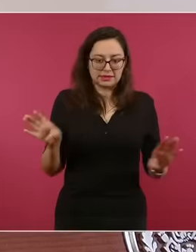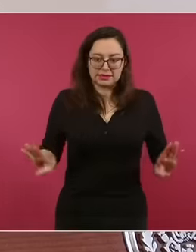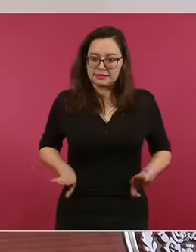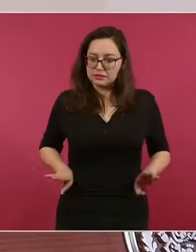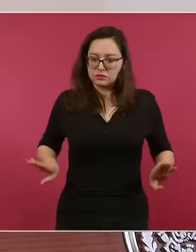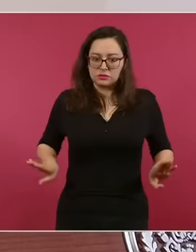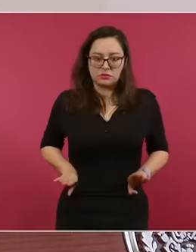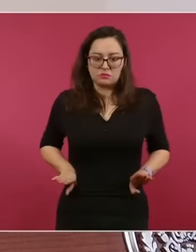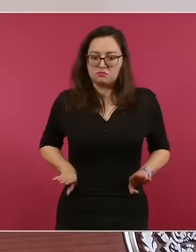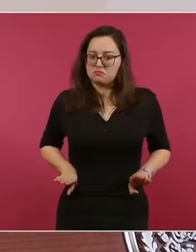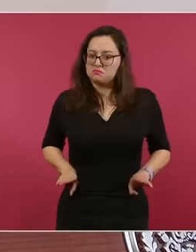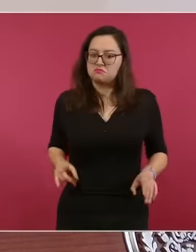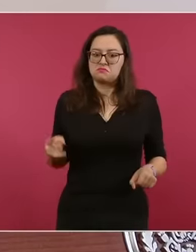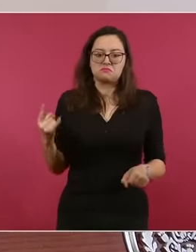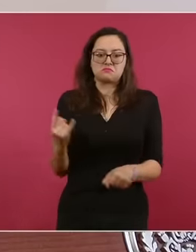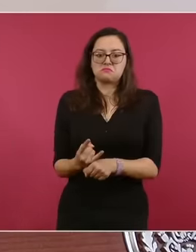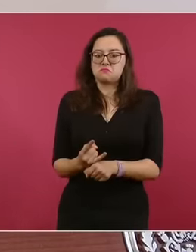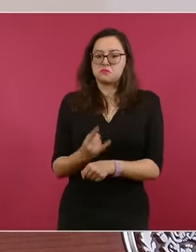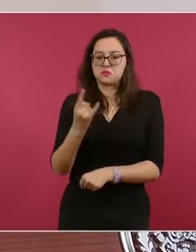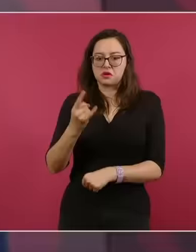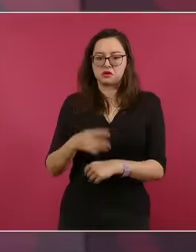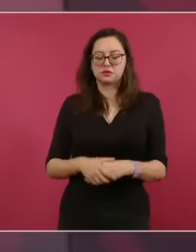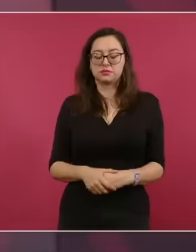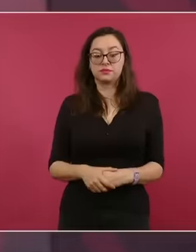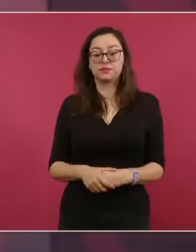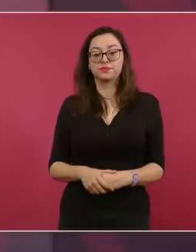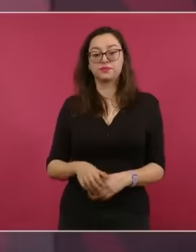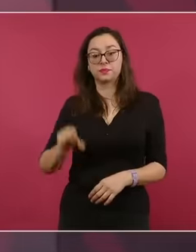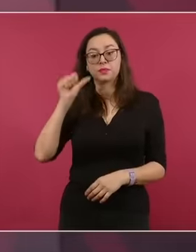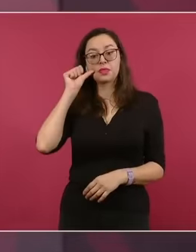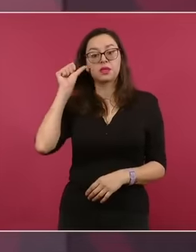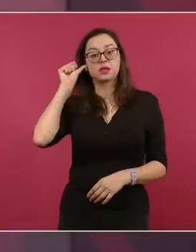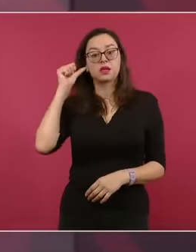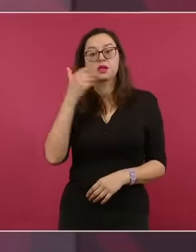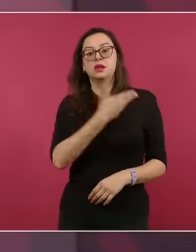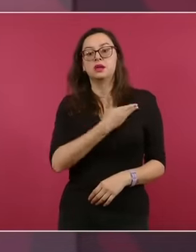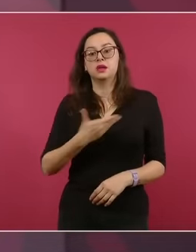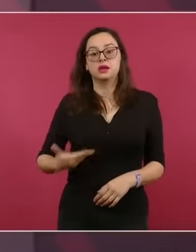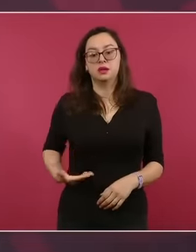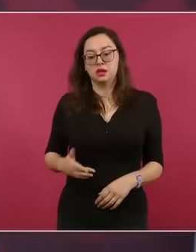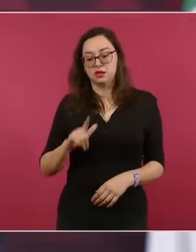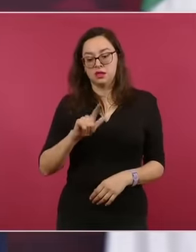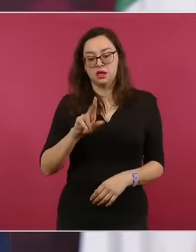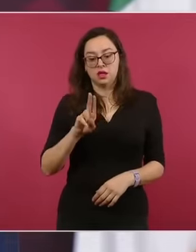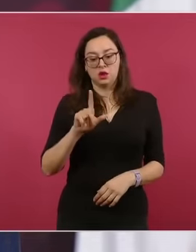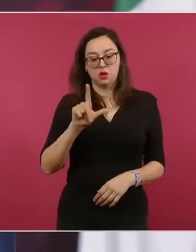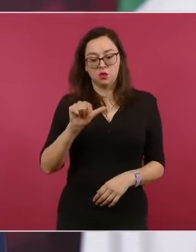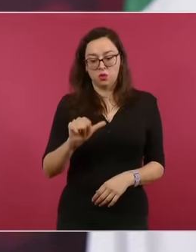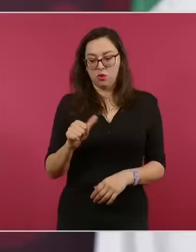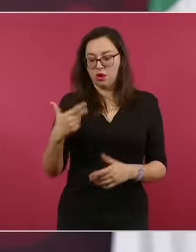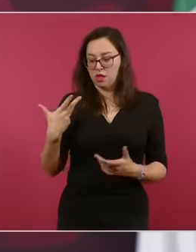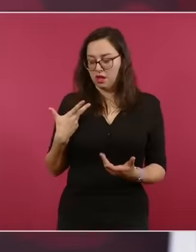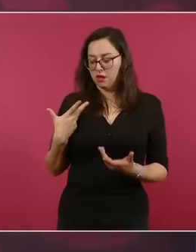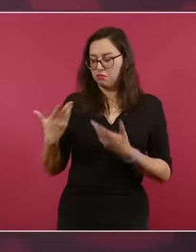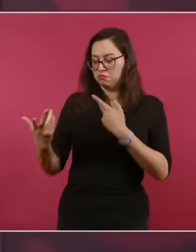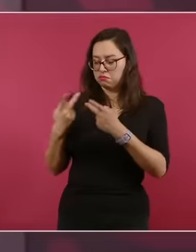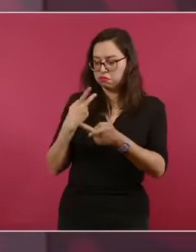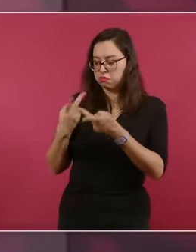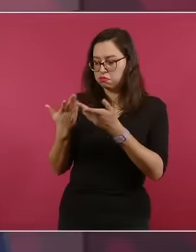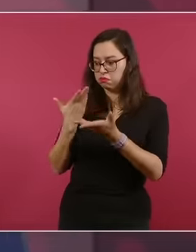En la plática que tuve con el presidente Lula, hablábamos que si no se pone orden